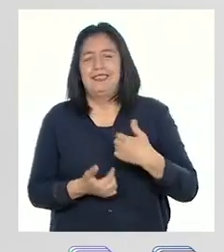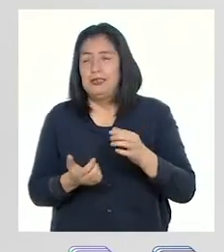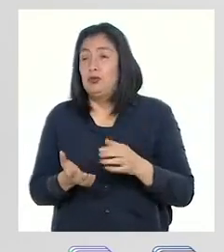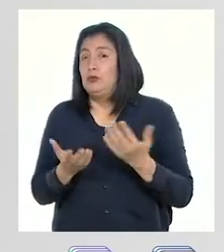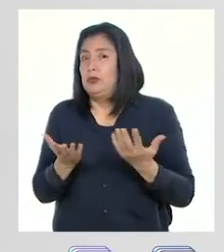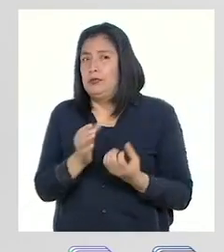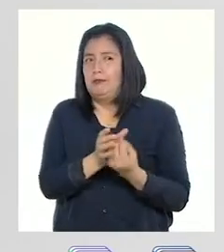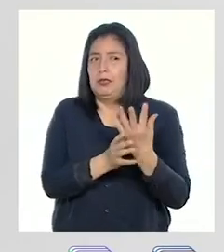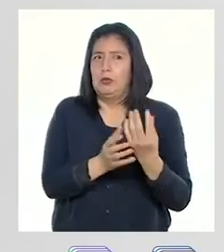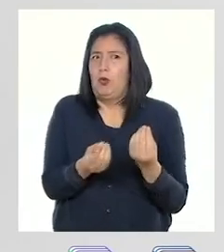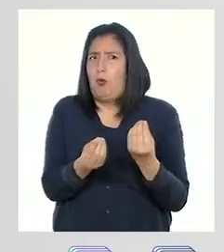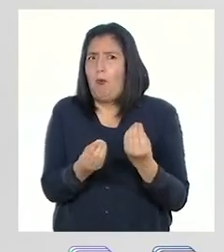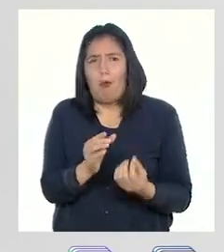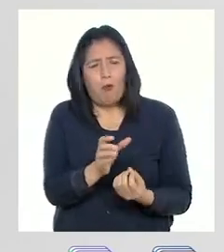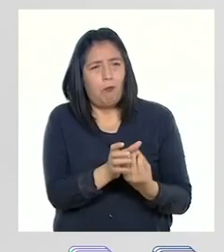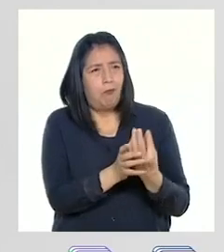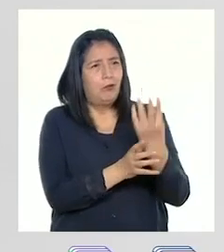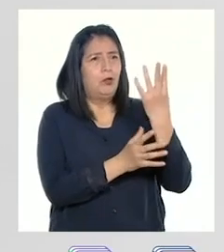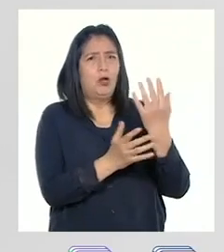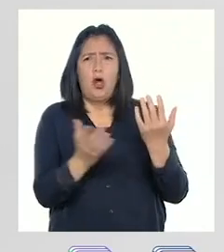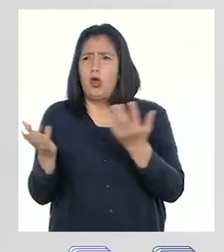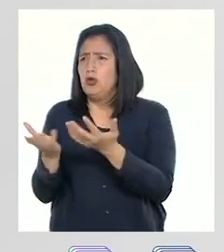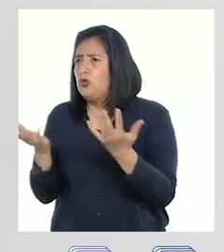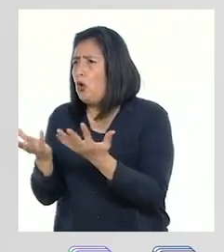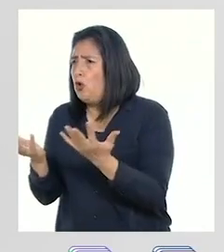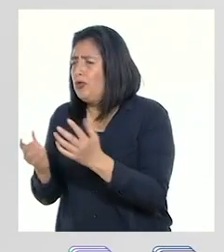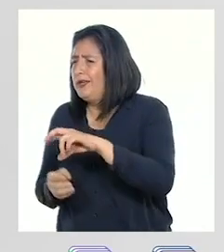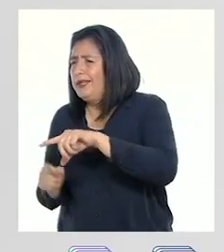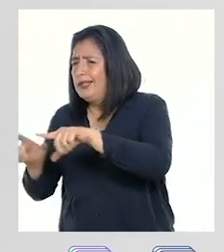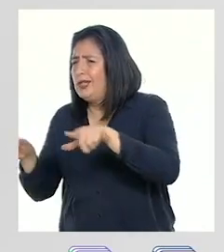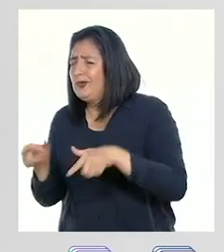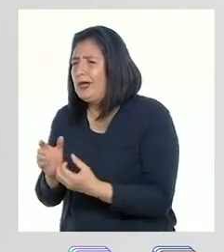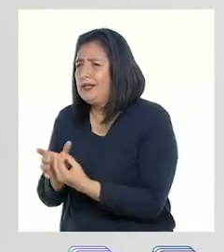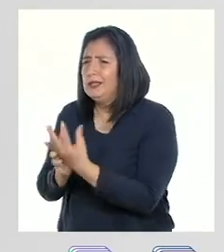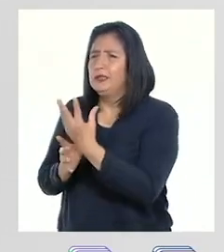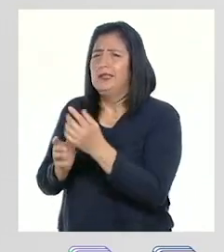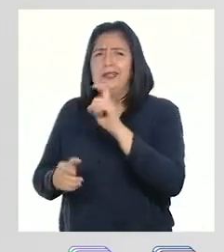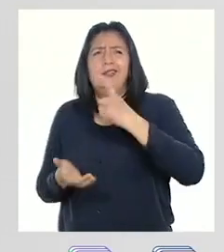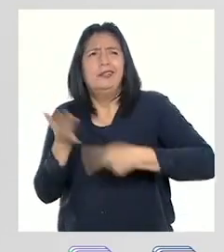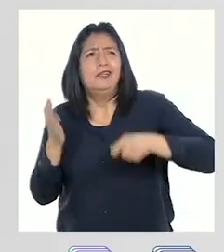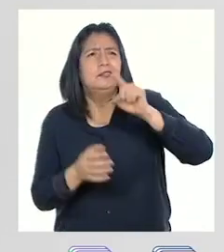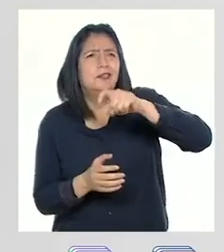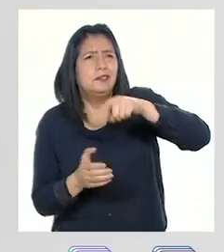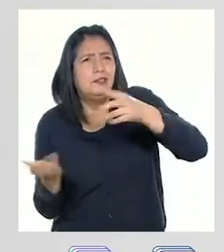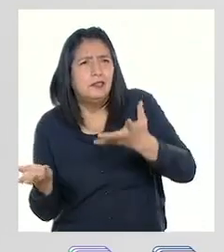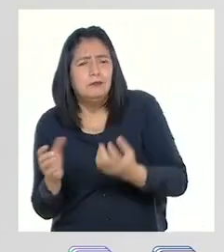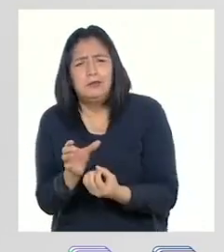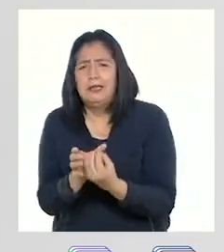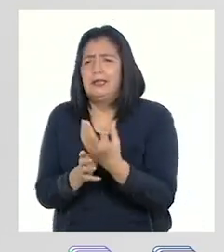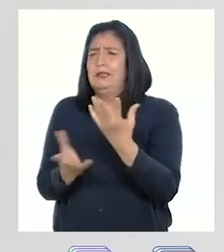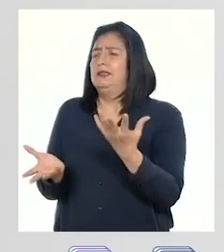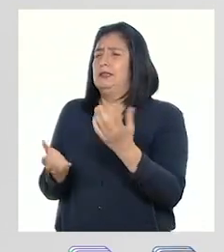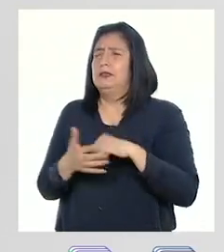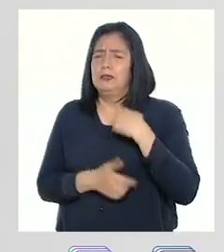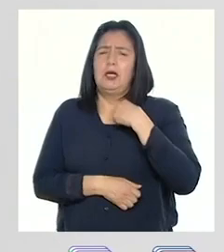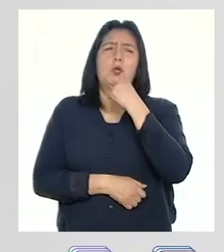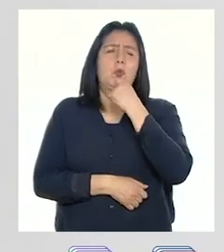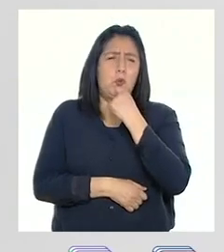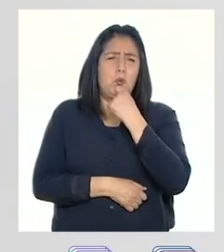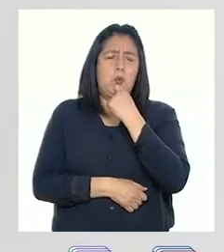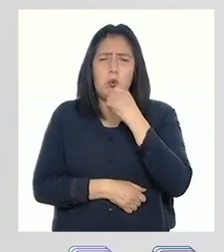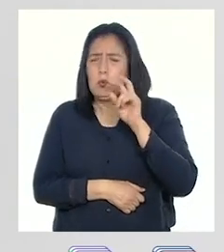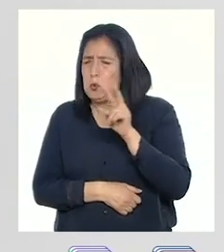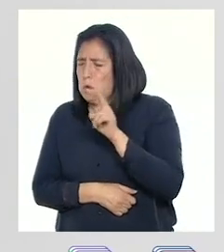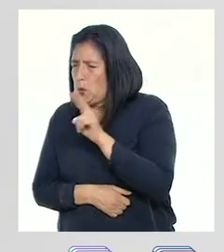plantas, cómo crecen, dónde crecen y qué necesitan para desarrollarse. Observaremos y extraeremos